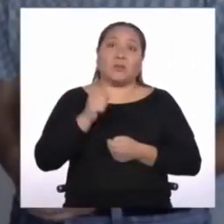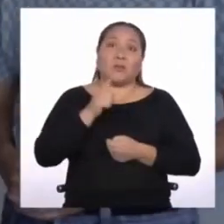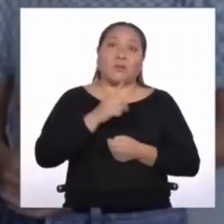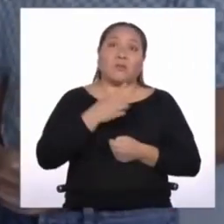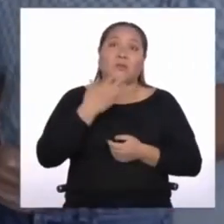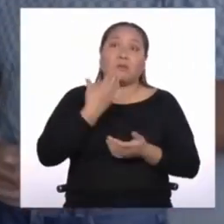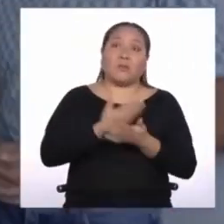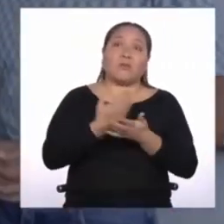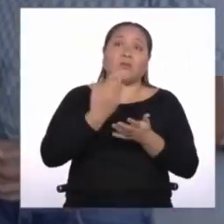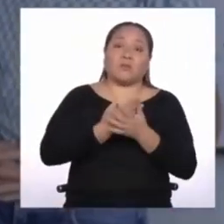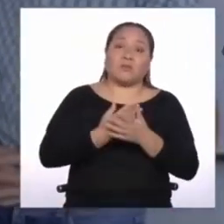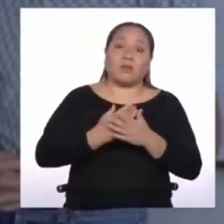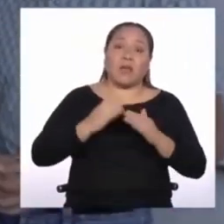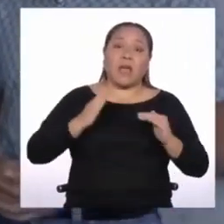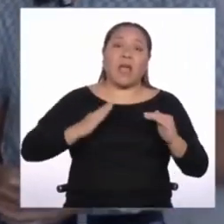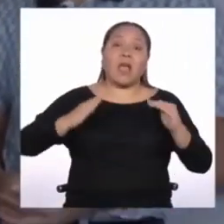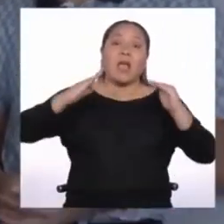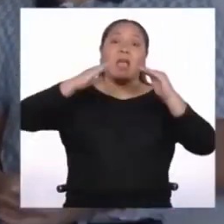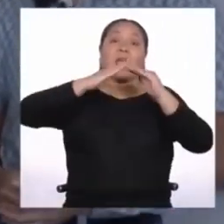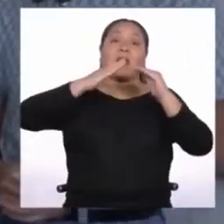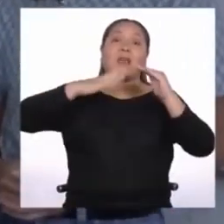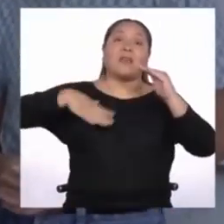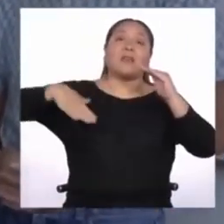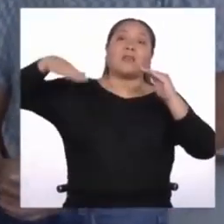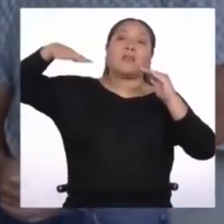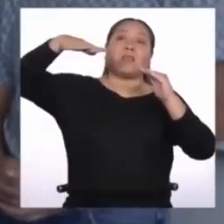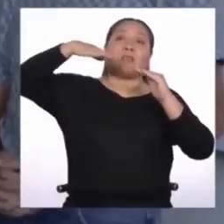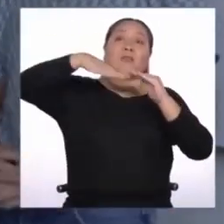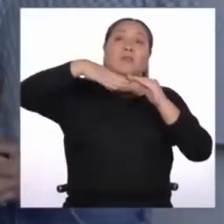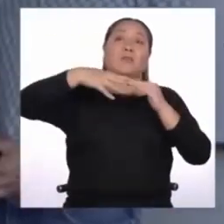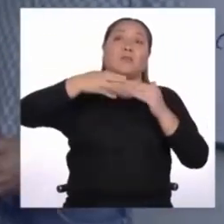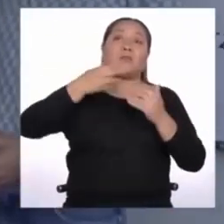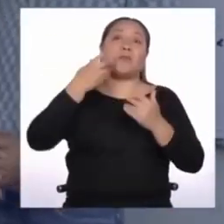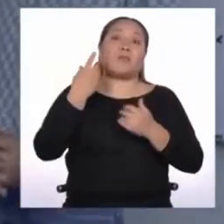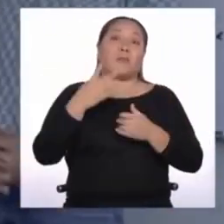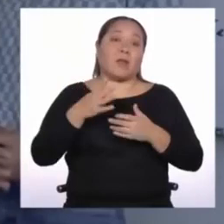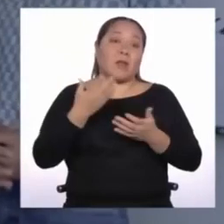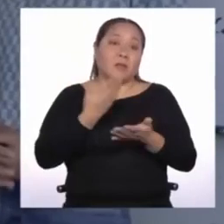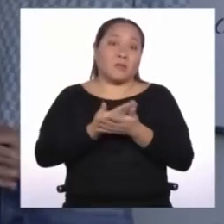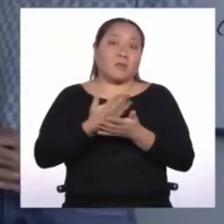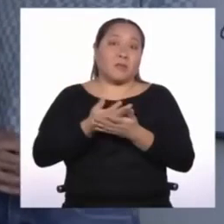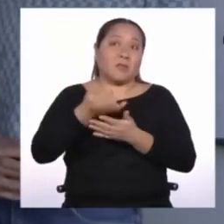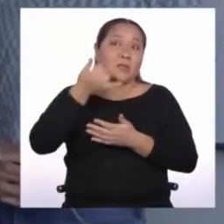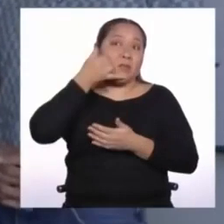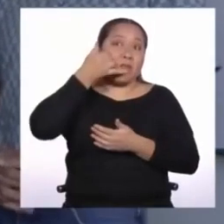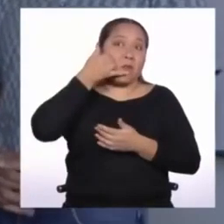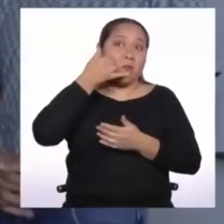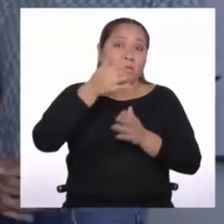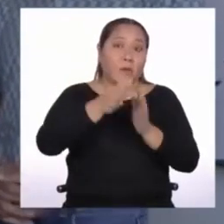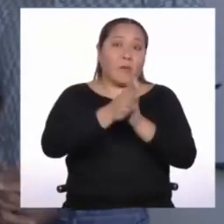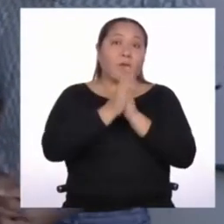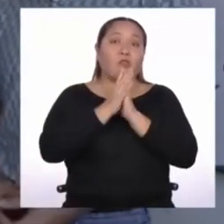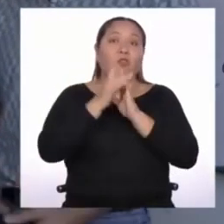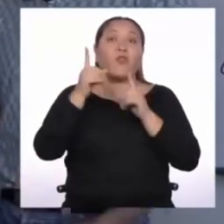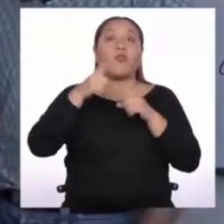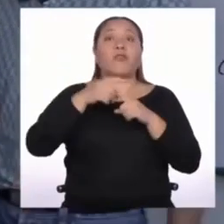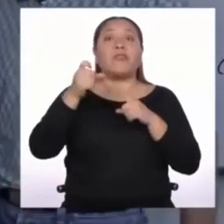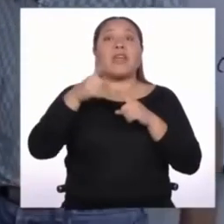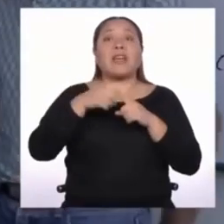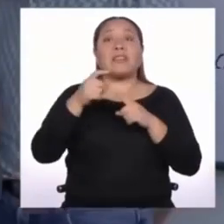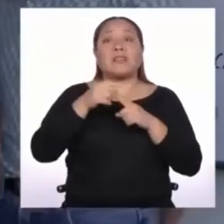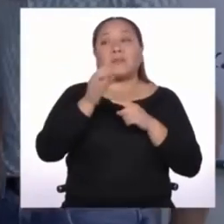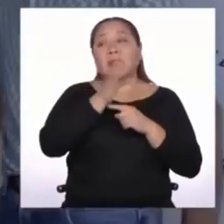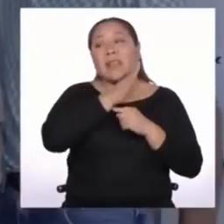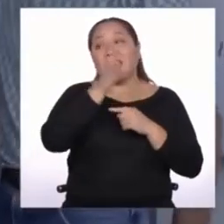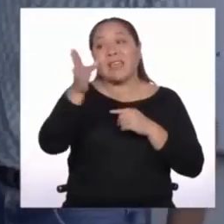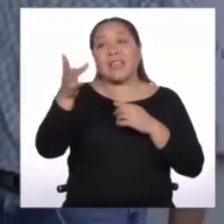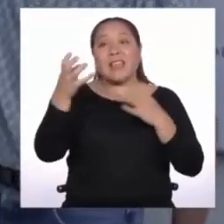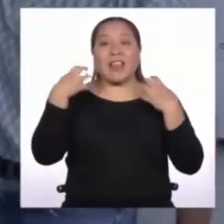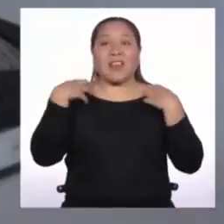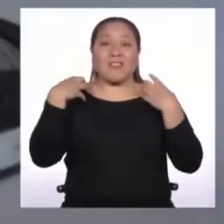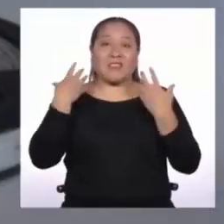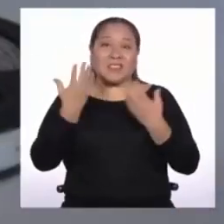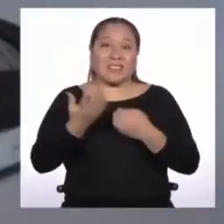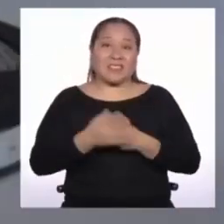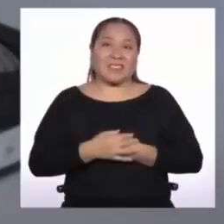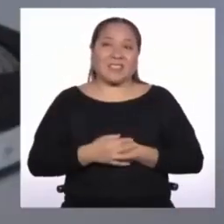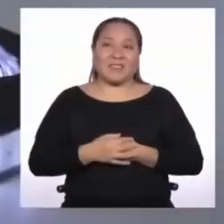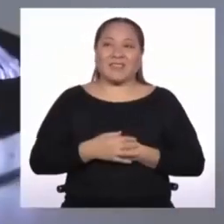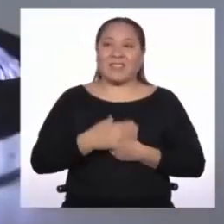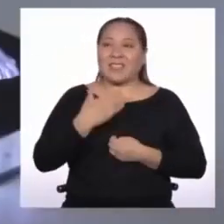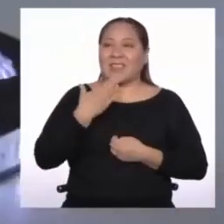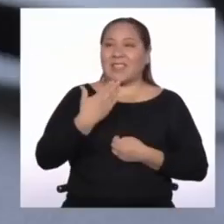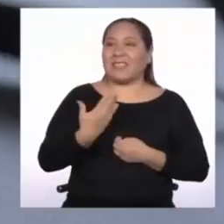techo y ver si logro cargar mi celular para pedirme un taxi al canal. Así que nos vemos en el estudio. Gracias, Javier. Te pasaste.